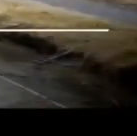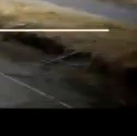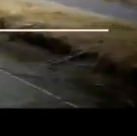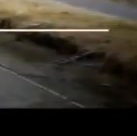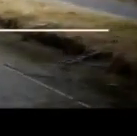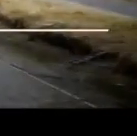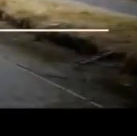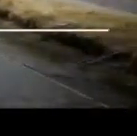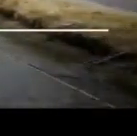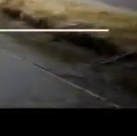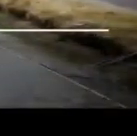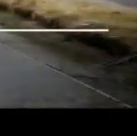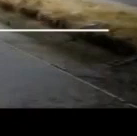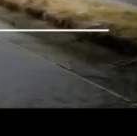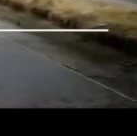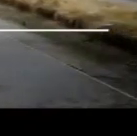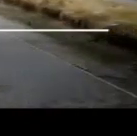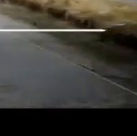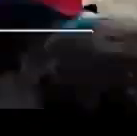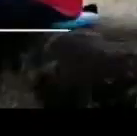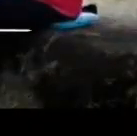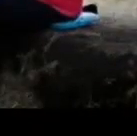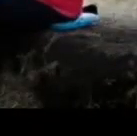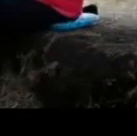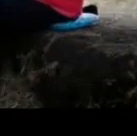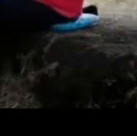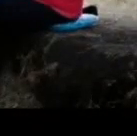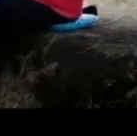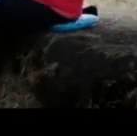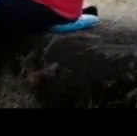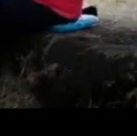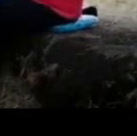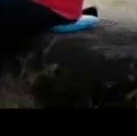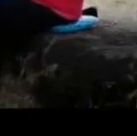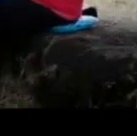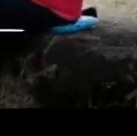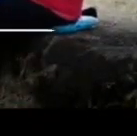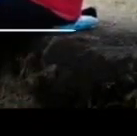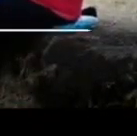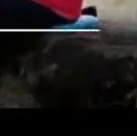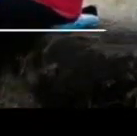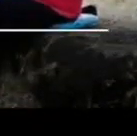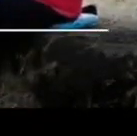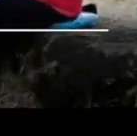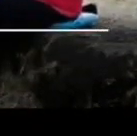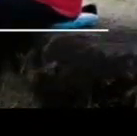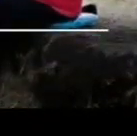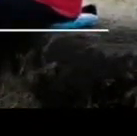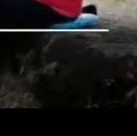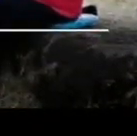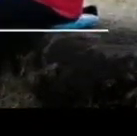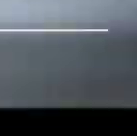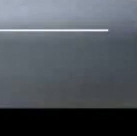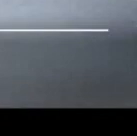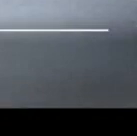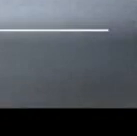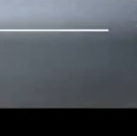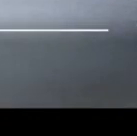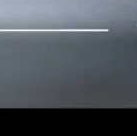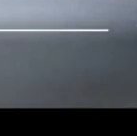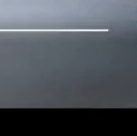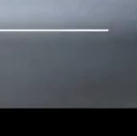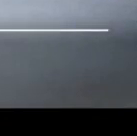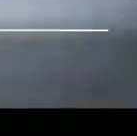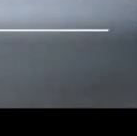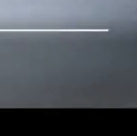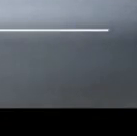Mena 2 Antes se jugaba En Sangolquí Antes jugaba En Machachi Pero se nota Haciendo una evaluación De que